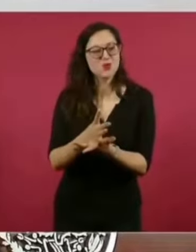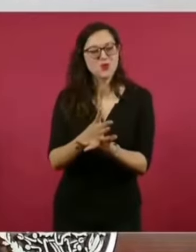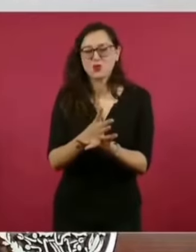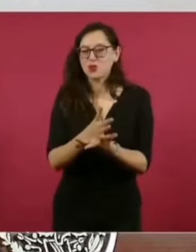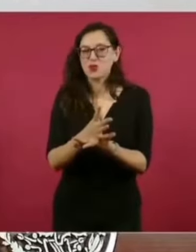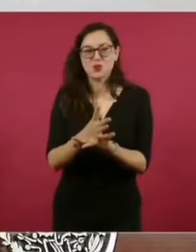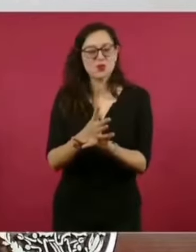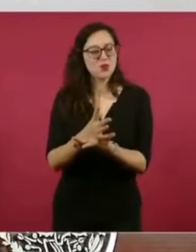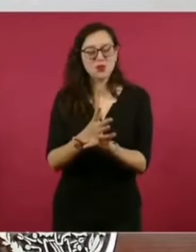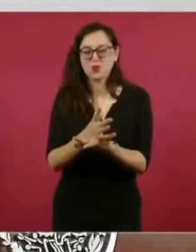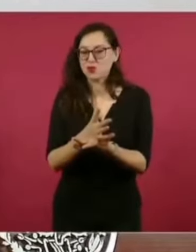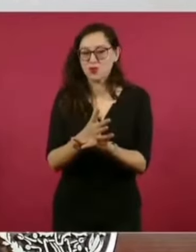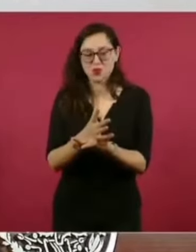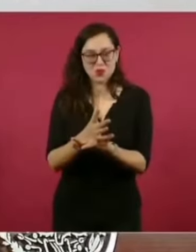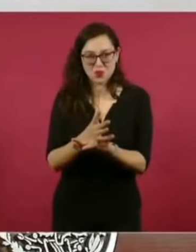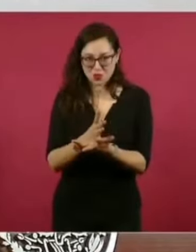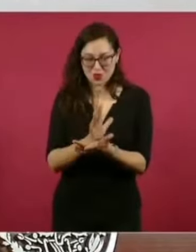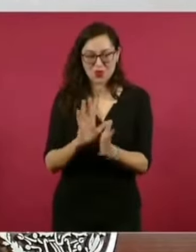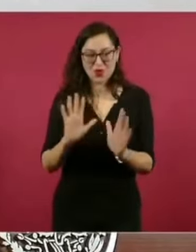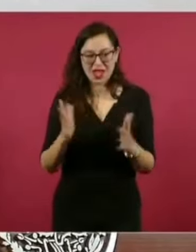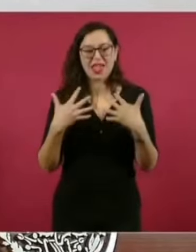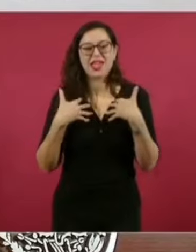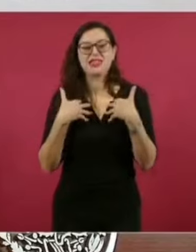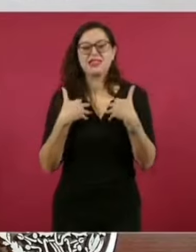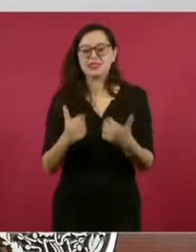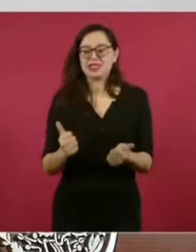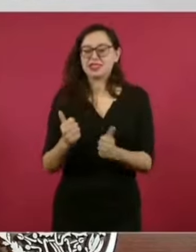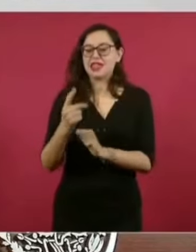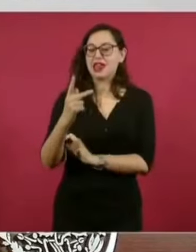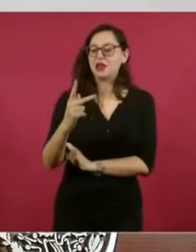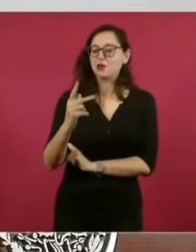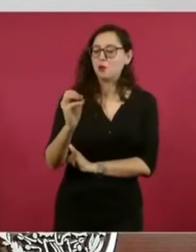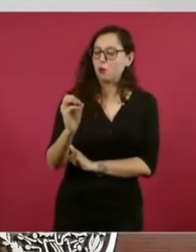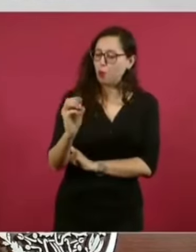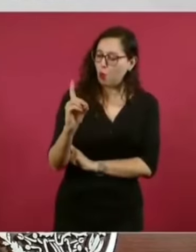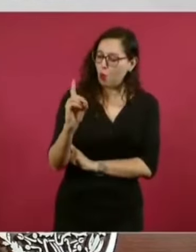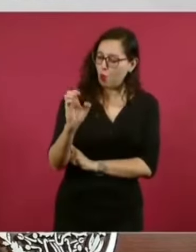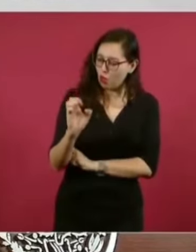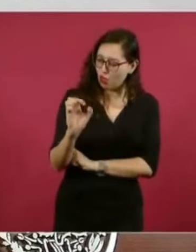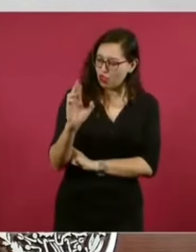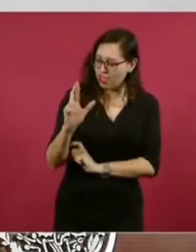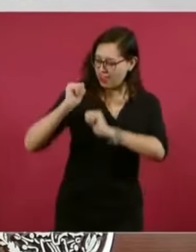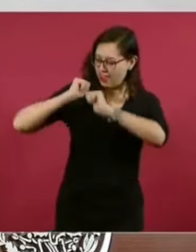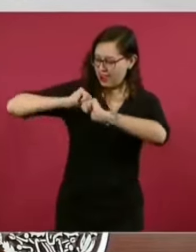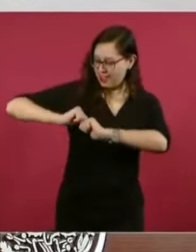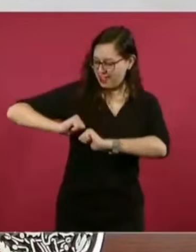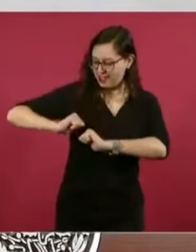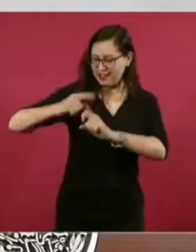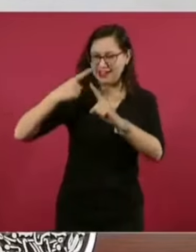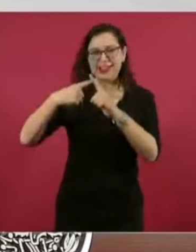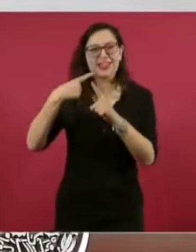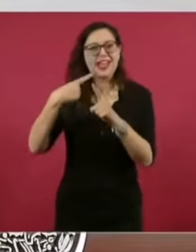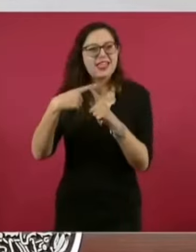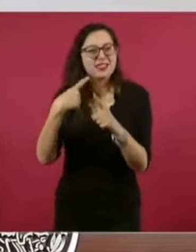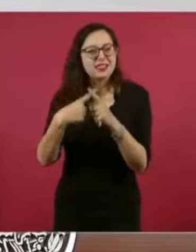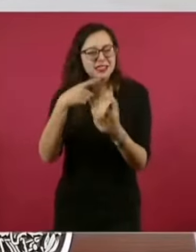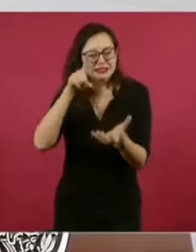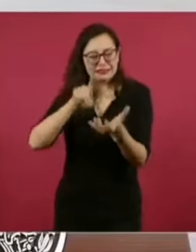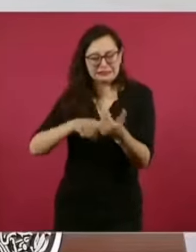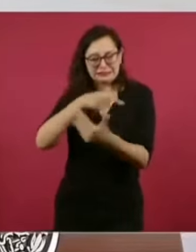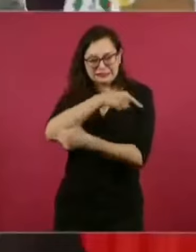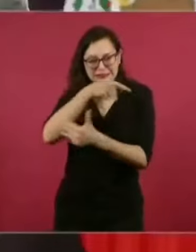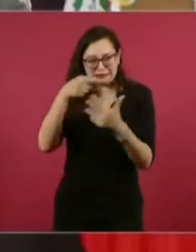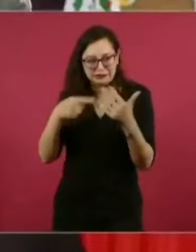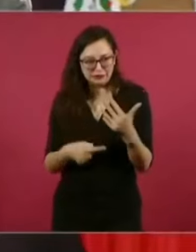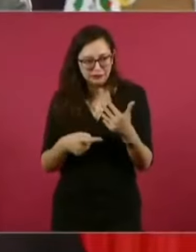¿Por qué Volpi, por qué Silva Gerso, por qué